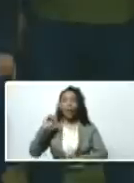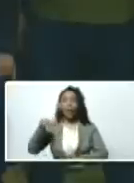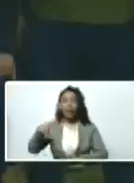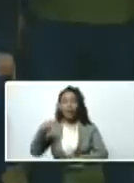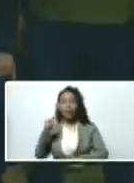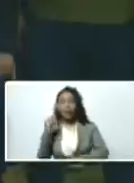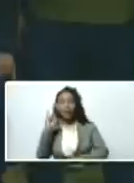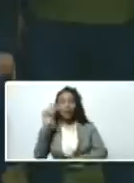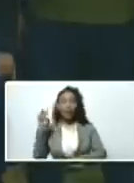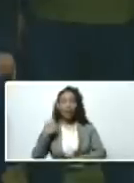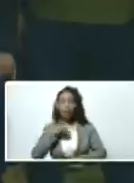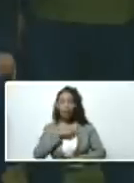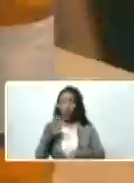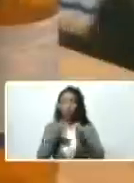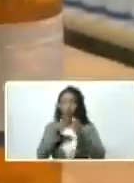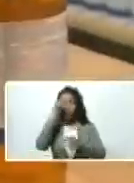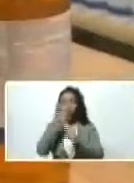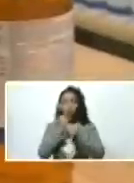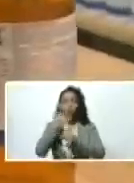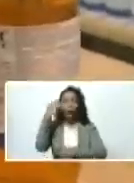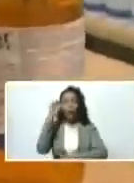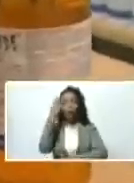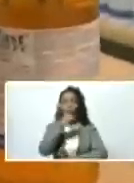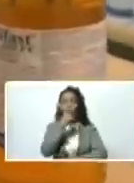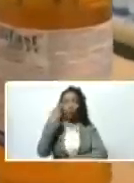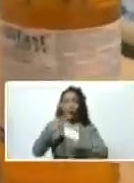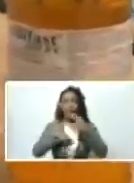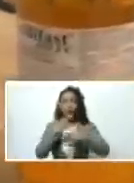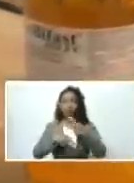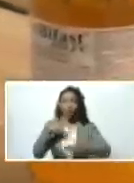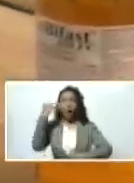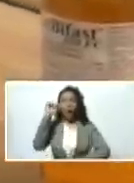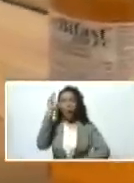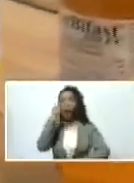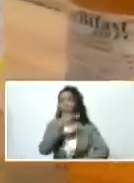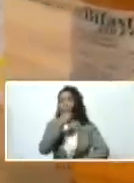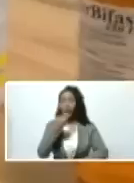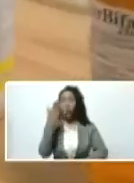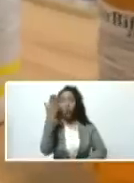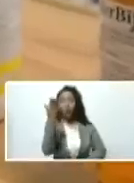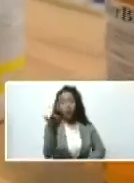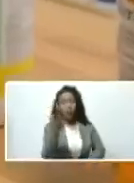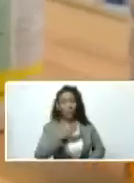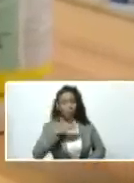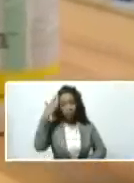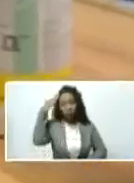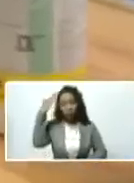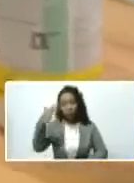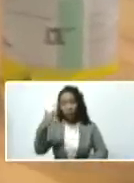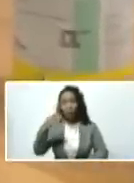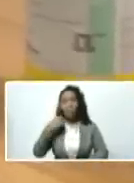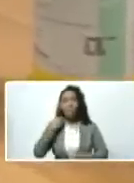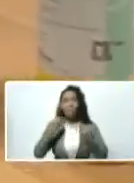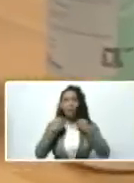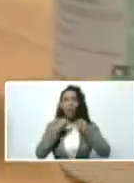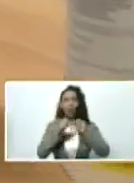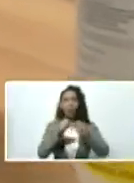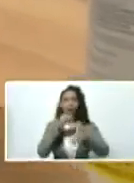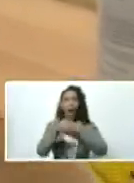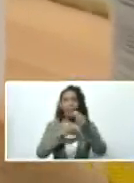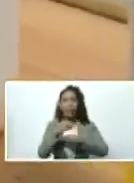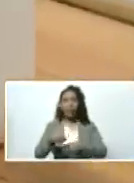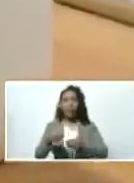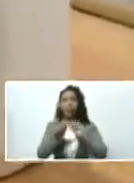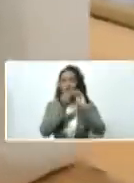está comprometida con la revolución está comprometida con usted mi comandante para seguir haciendo los